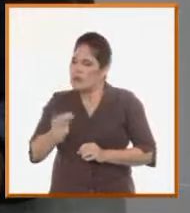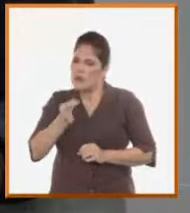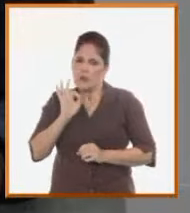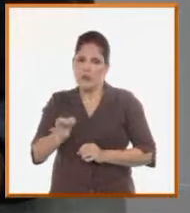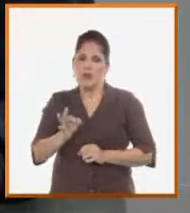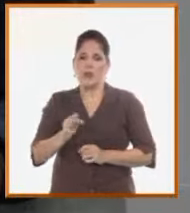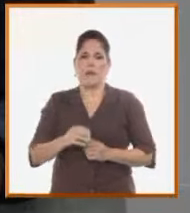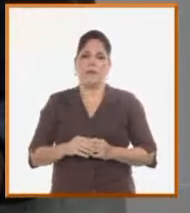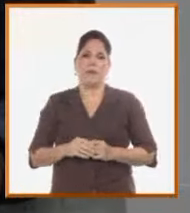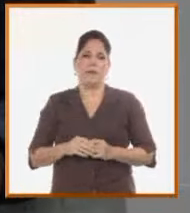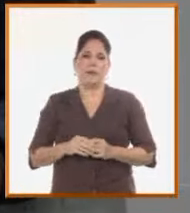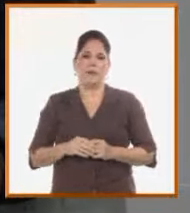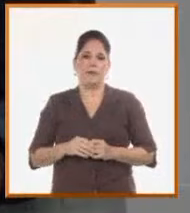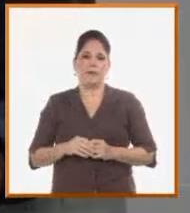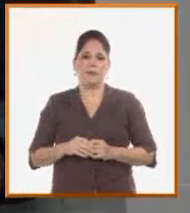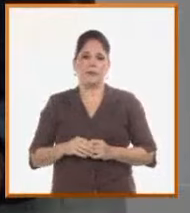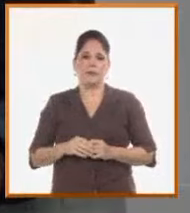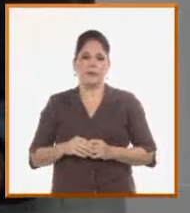turismo.